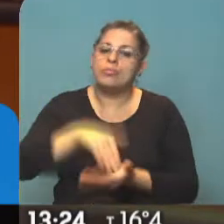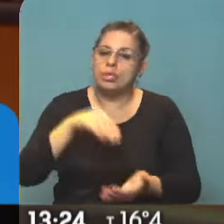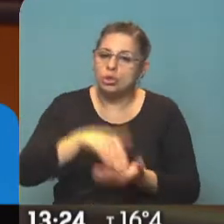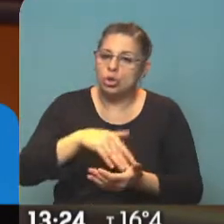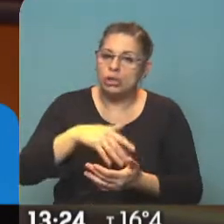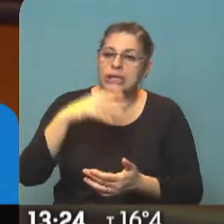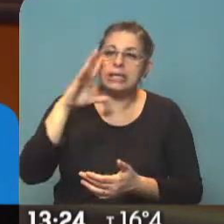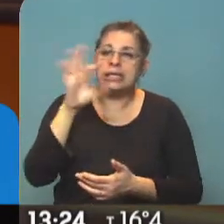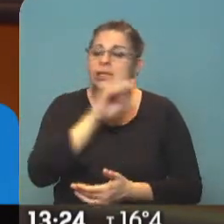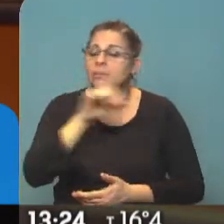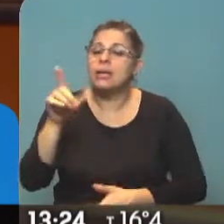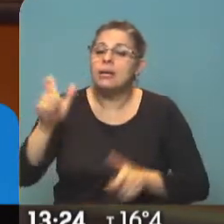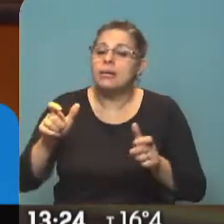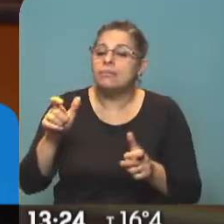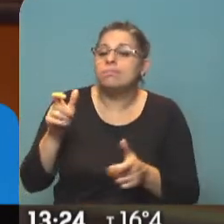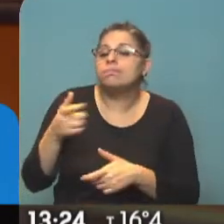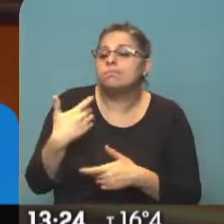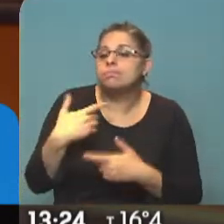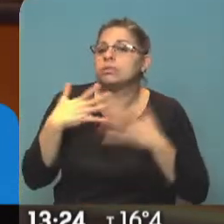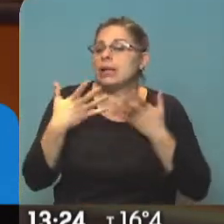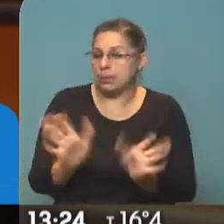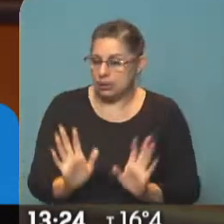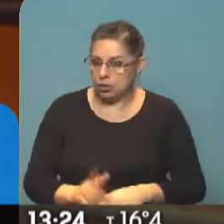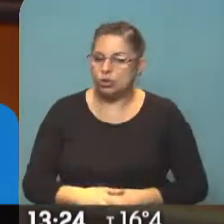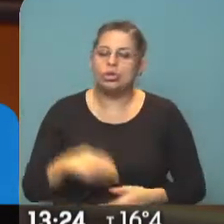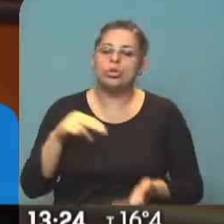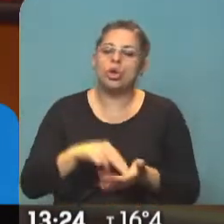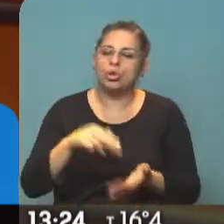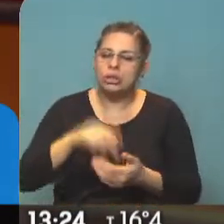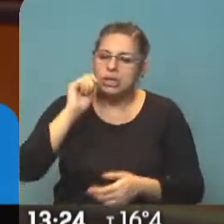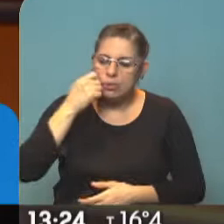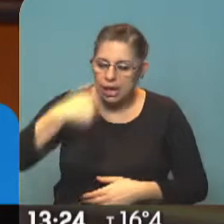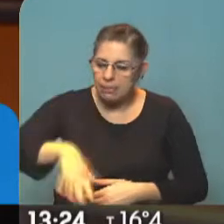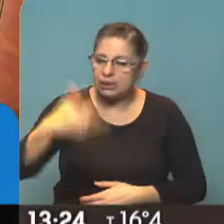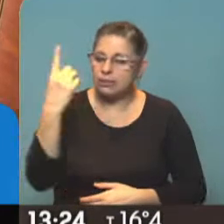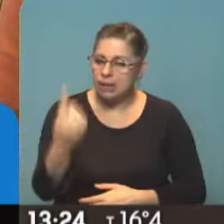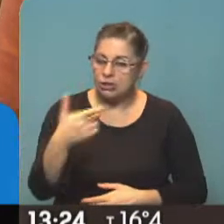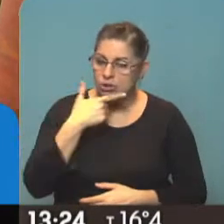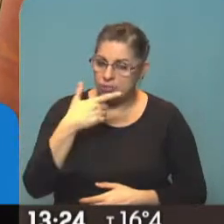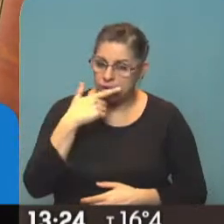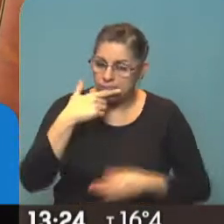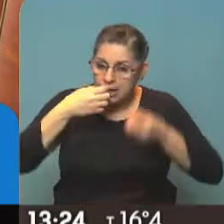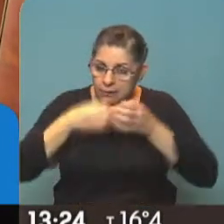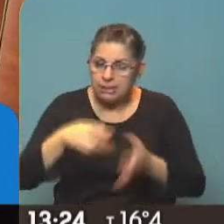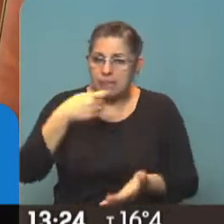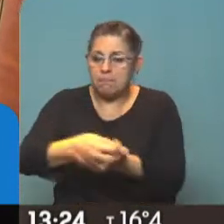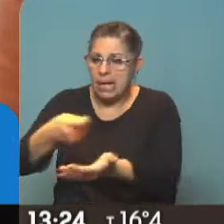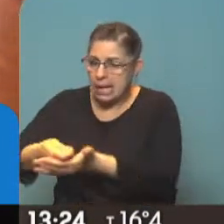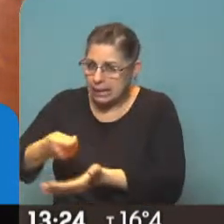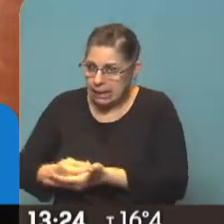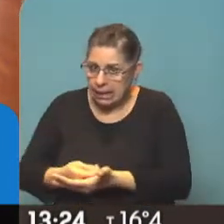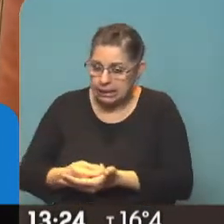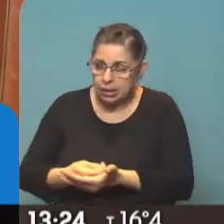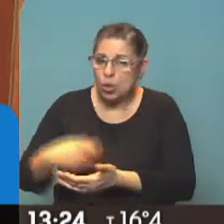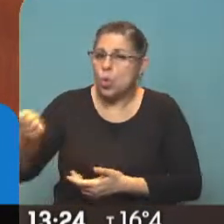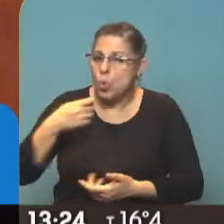millones y medio de prestaciones para ser más exacto. Y la buena noticia es que a partir del 1 de septiembre ya empezamos a pagar, tanto